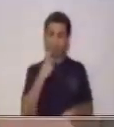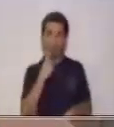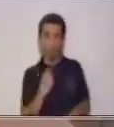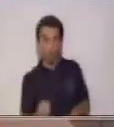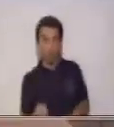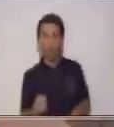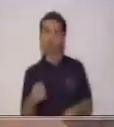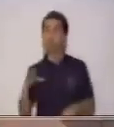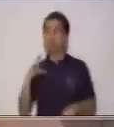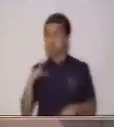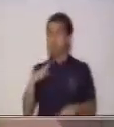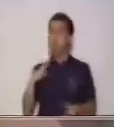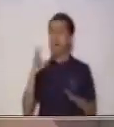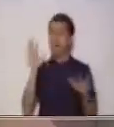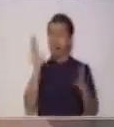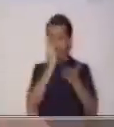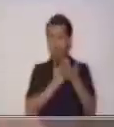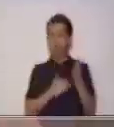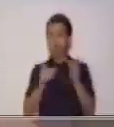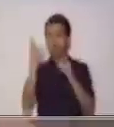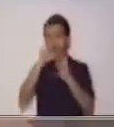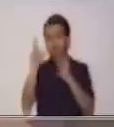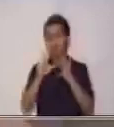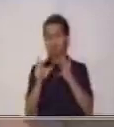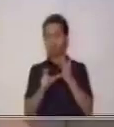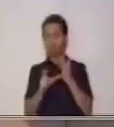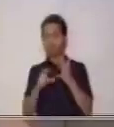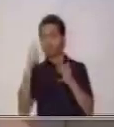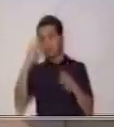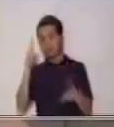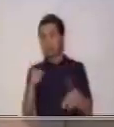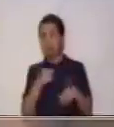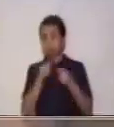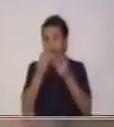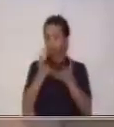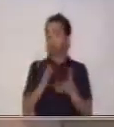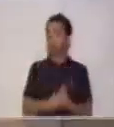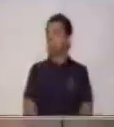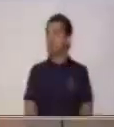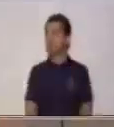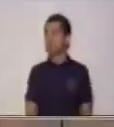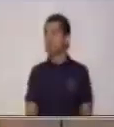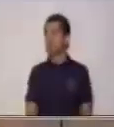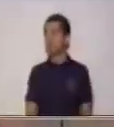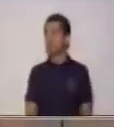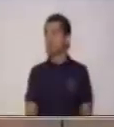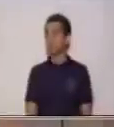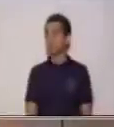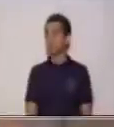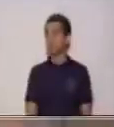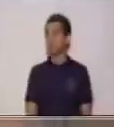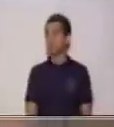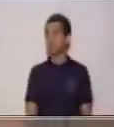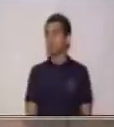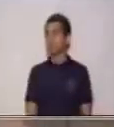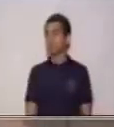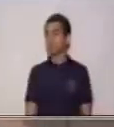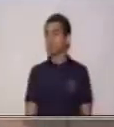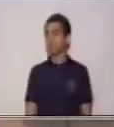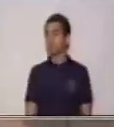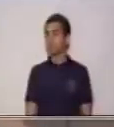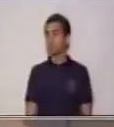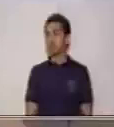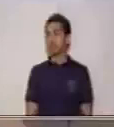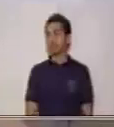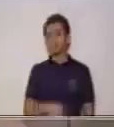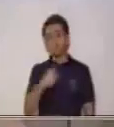¿sí? Y es lo que te voy a explicar en este momento. Porque cuando tú lo analizas